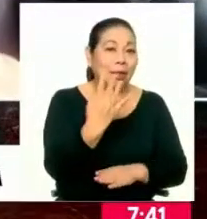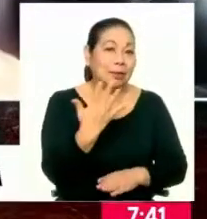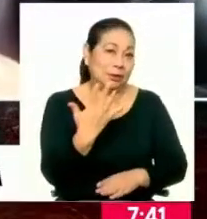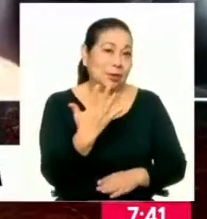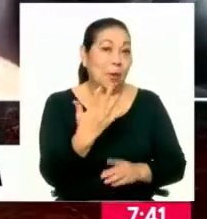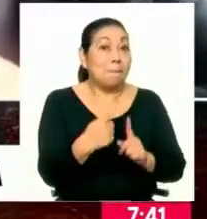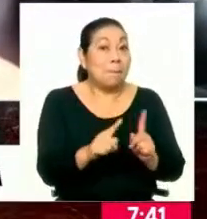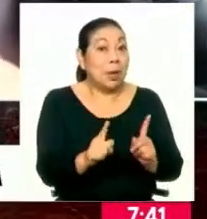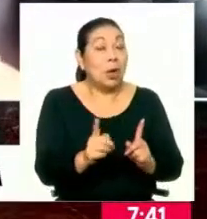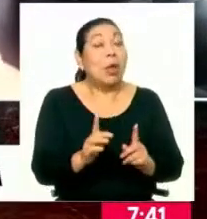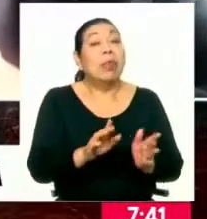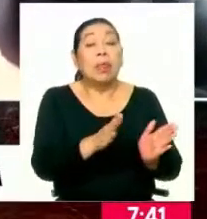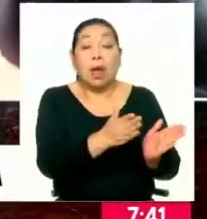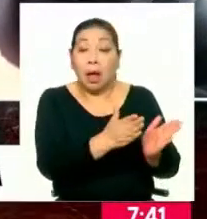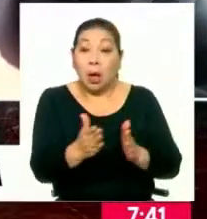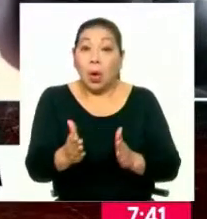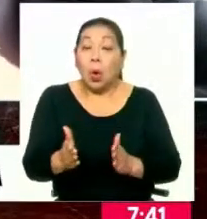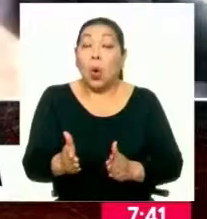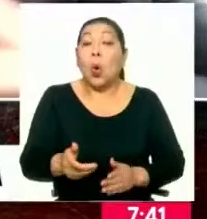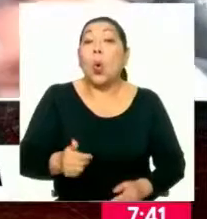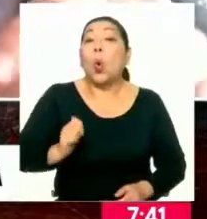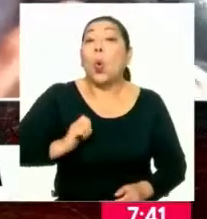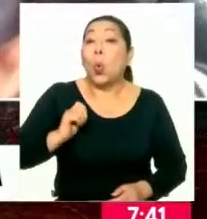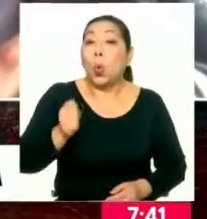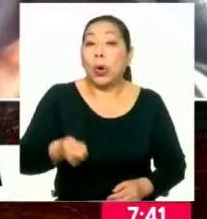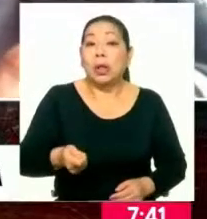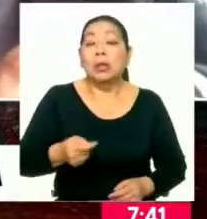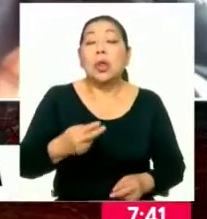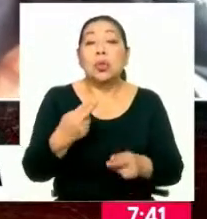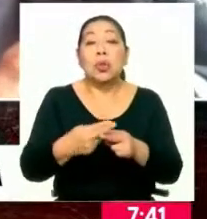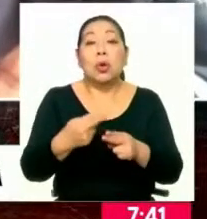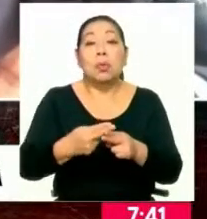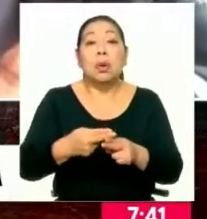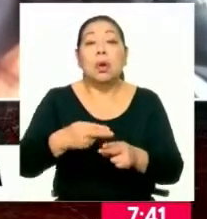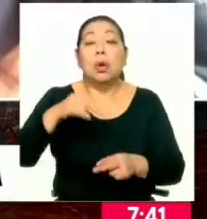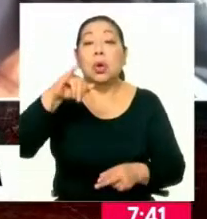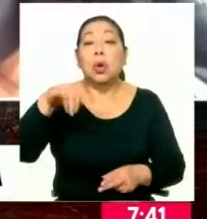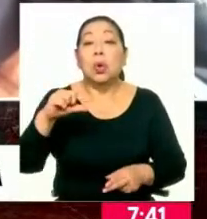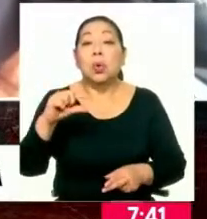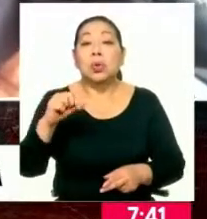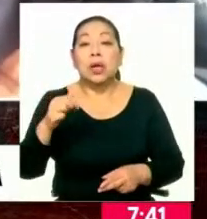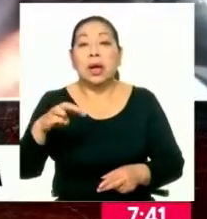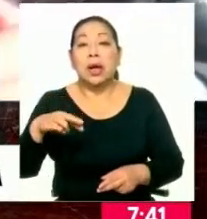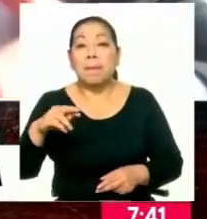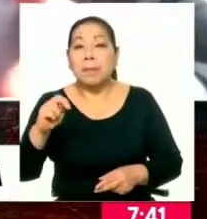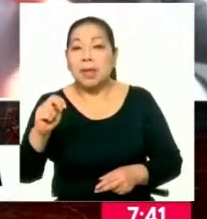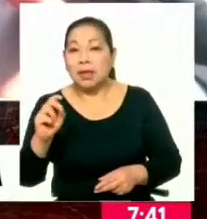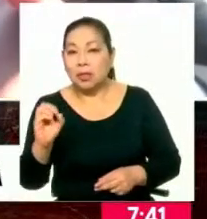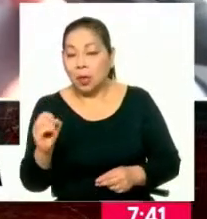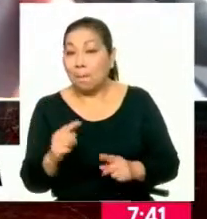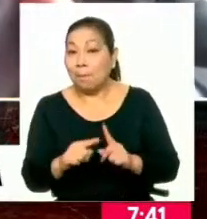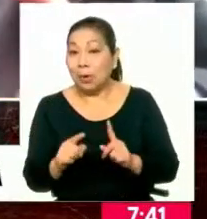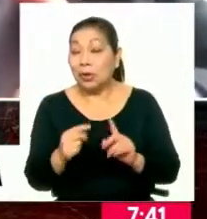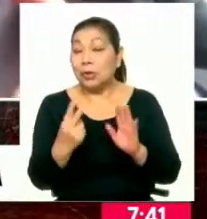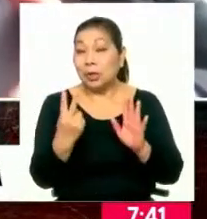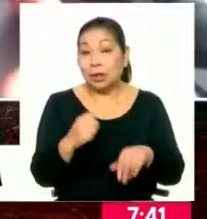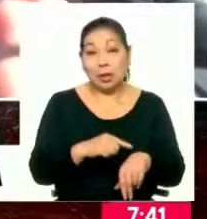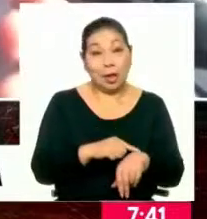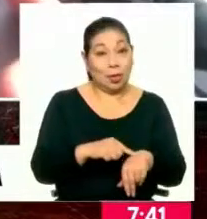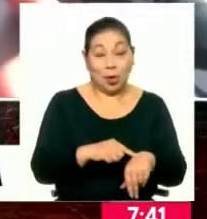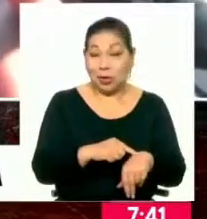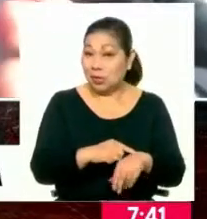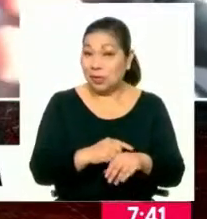tenemos también un juez de juzgamiento. Por eso decía que todo el ciclo está cerrado en la unidad de flagrancia. Si en 72